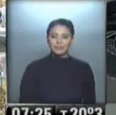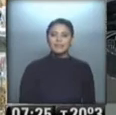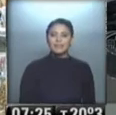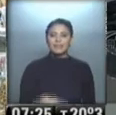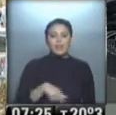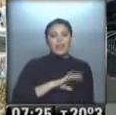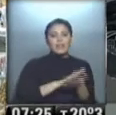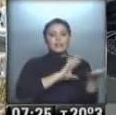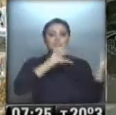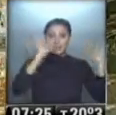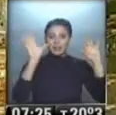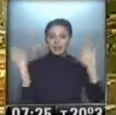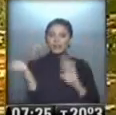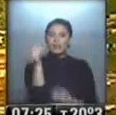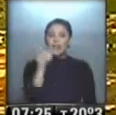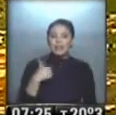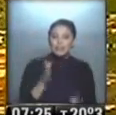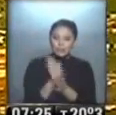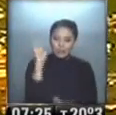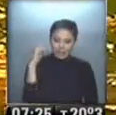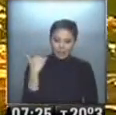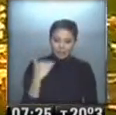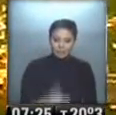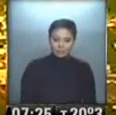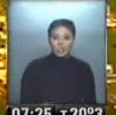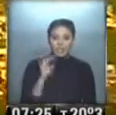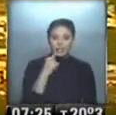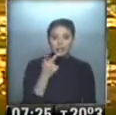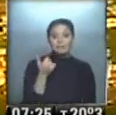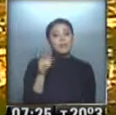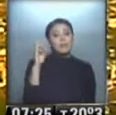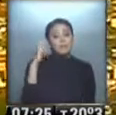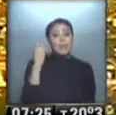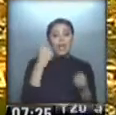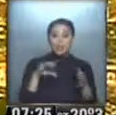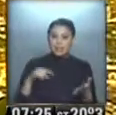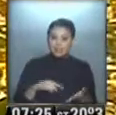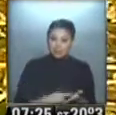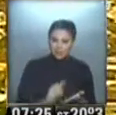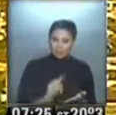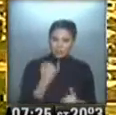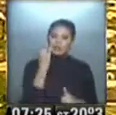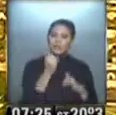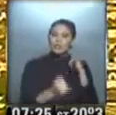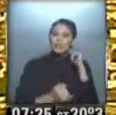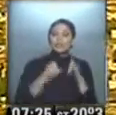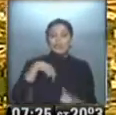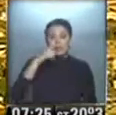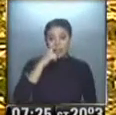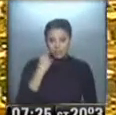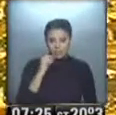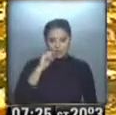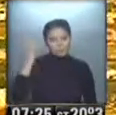El pronóstico del tiempo para todo el país con Nadia. Así es Patricia, comenzamos por la ciudad de Buenos Aires contándoles que el día va a ser